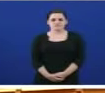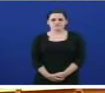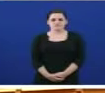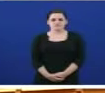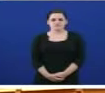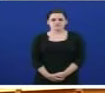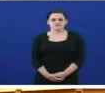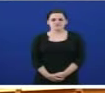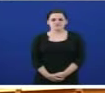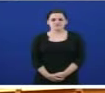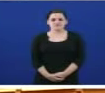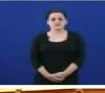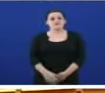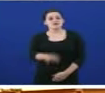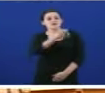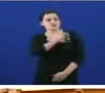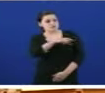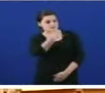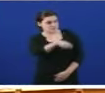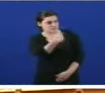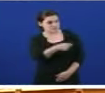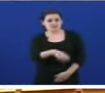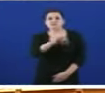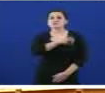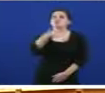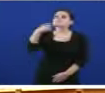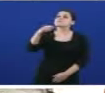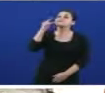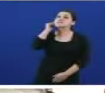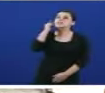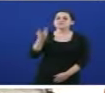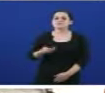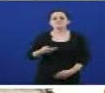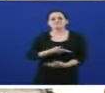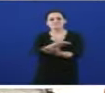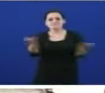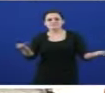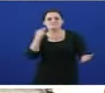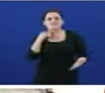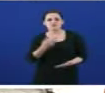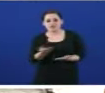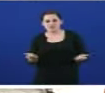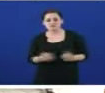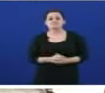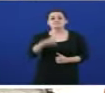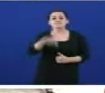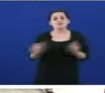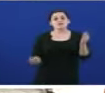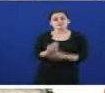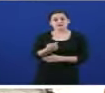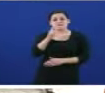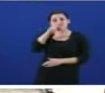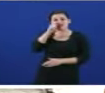Ben, señor presidente, señora presidenta, señorías. Esta mañán, señor Feijó,